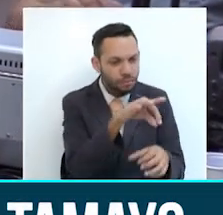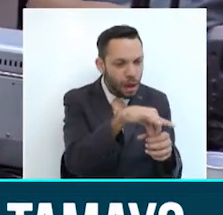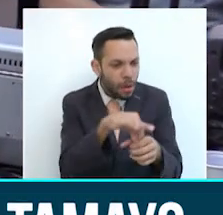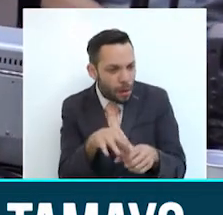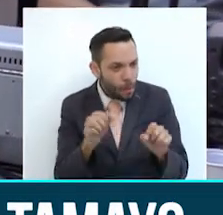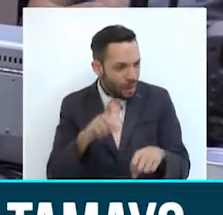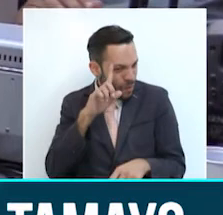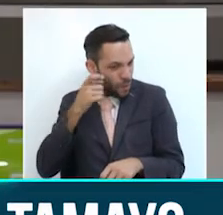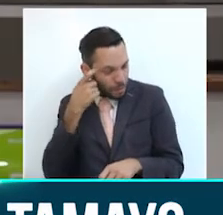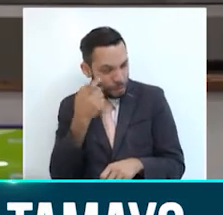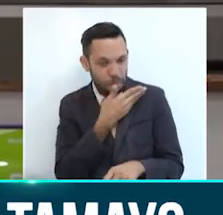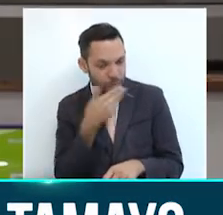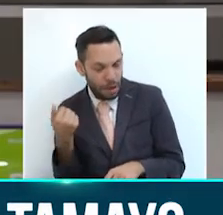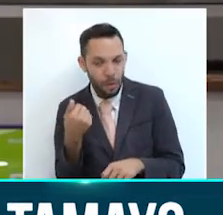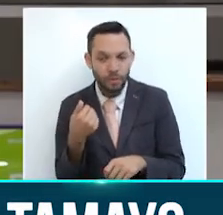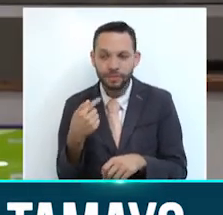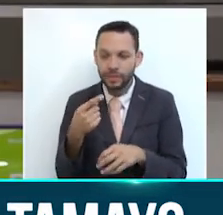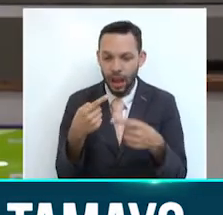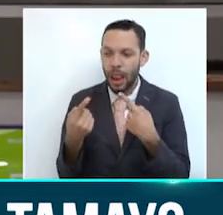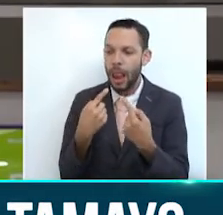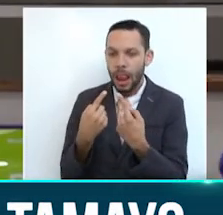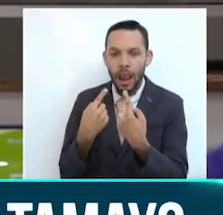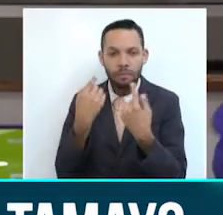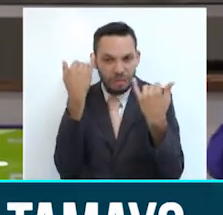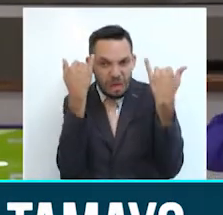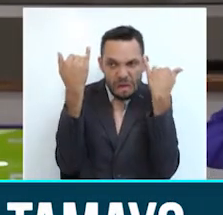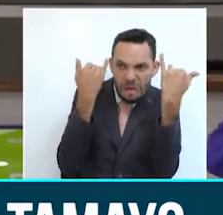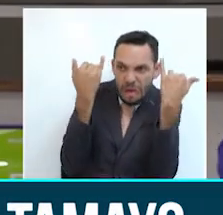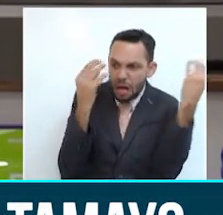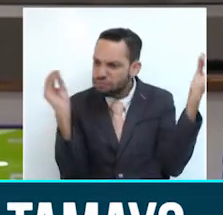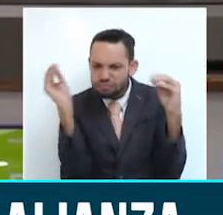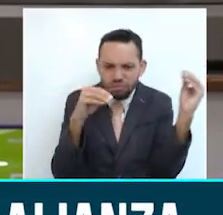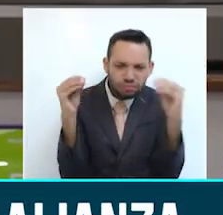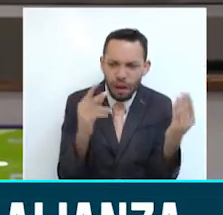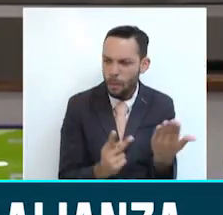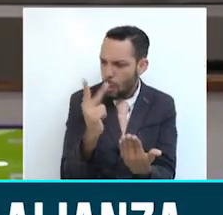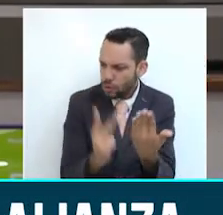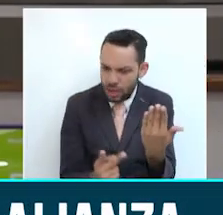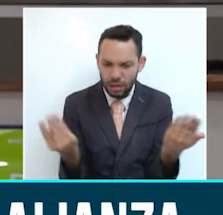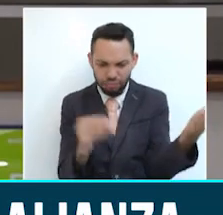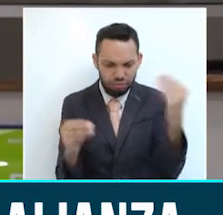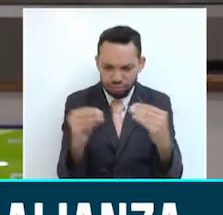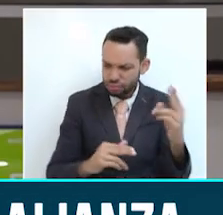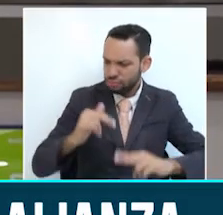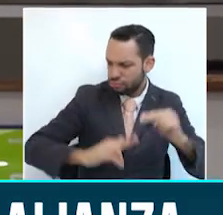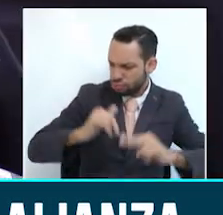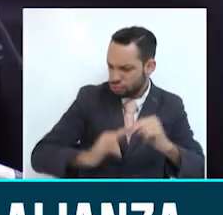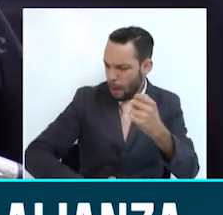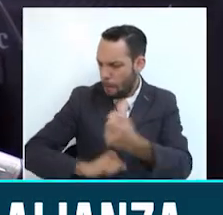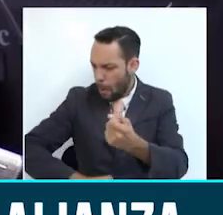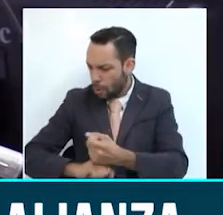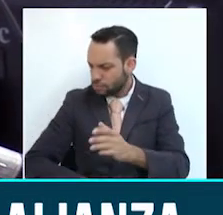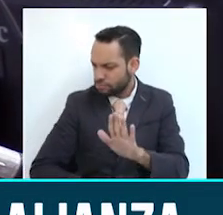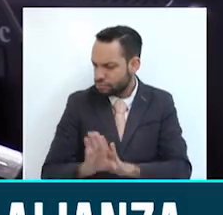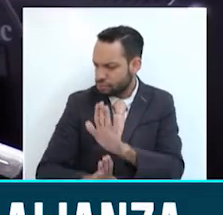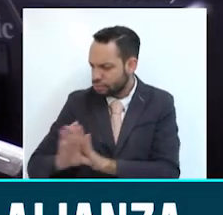que en vez de estar sacando eso, hubiese una confrontación de ideas y una confrontación sobre los proyectos que queremos apostar para Risaralda. Al